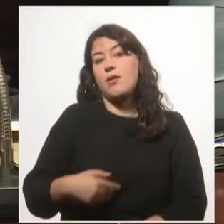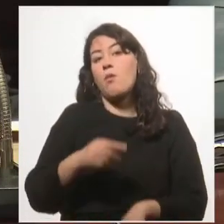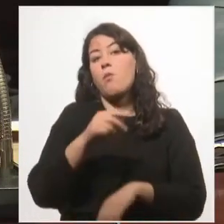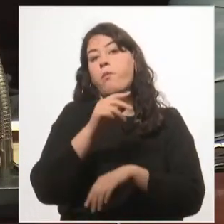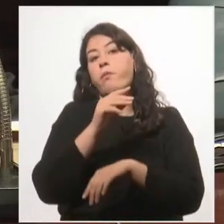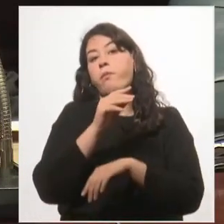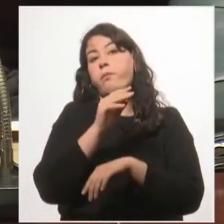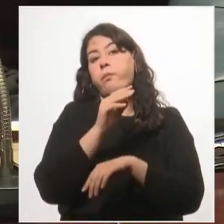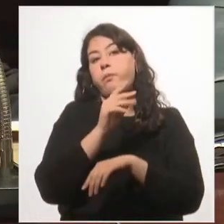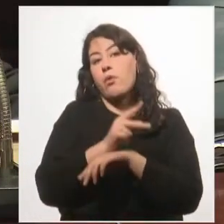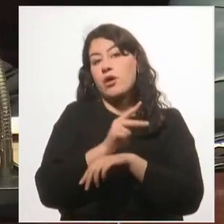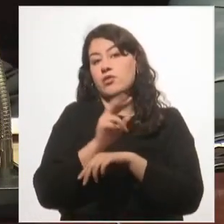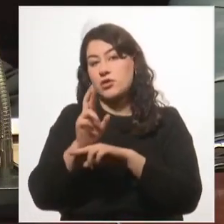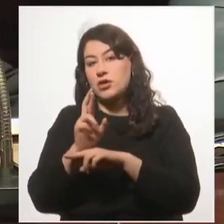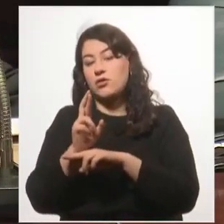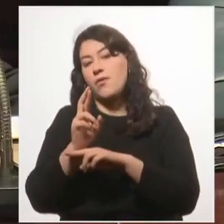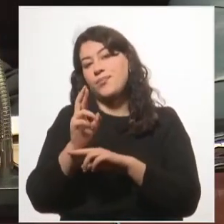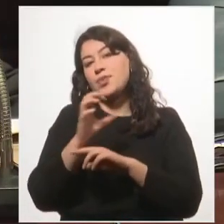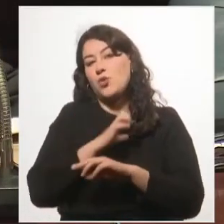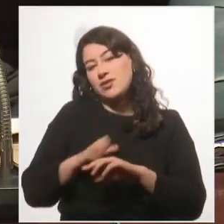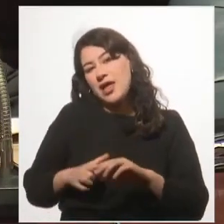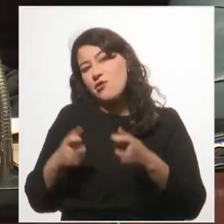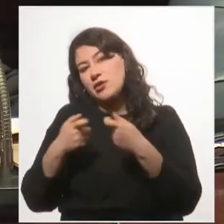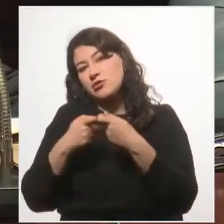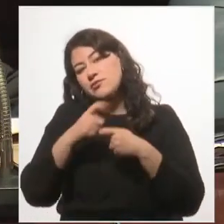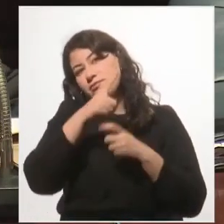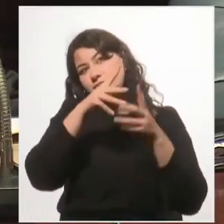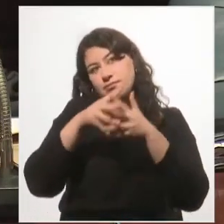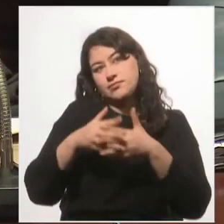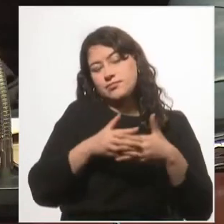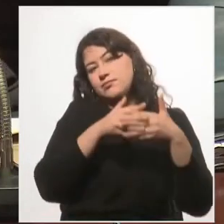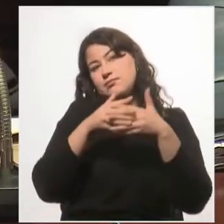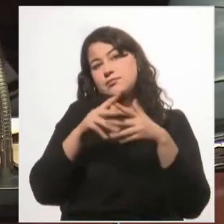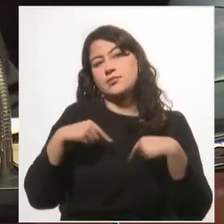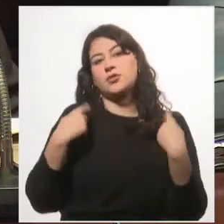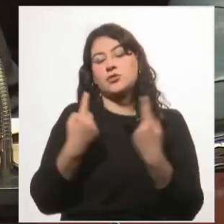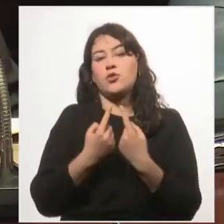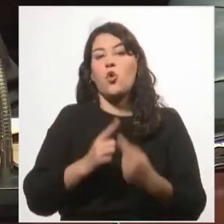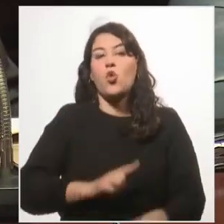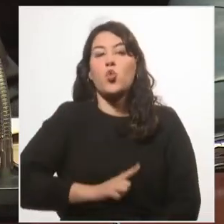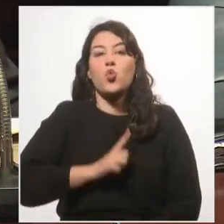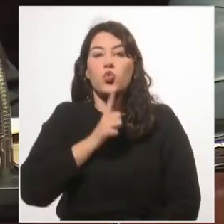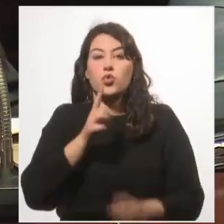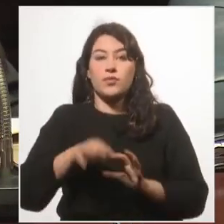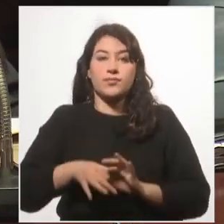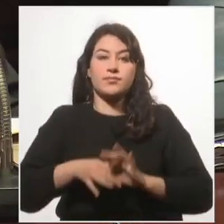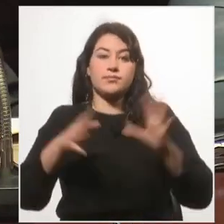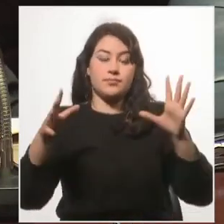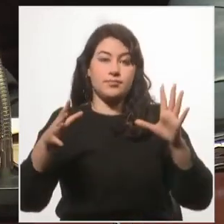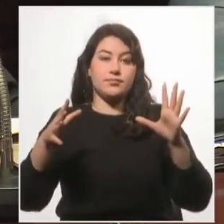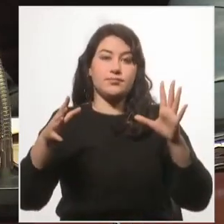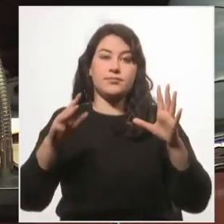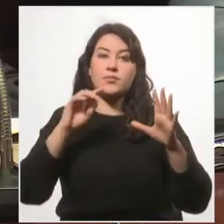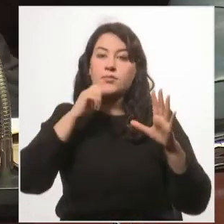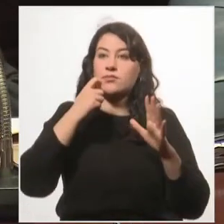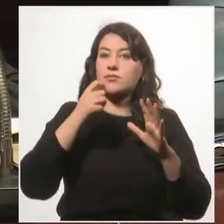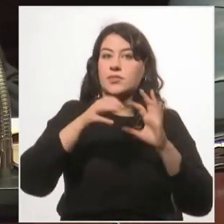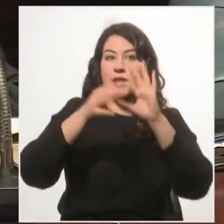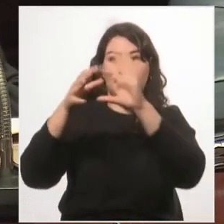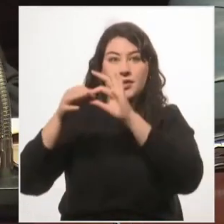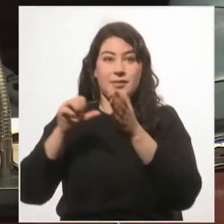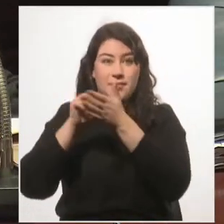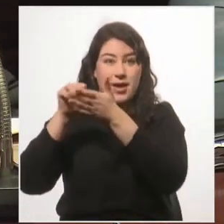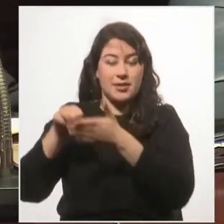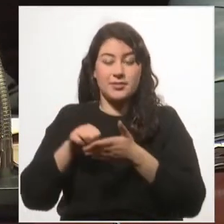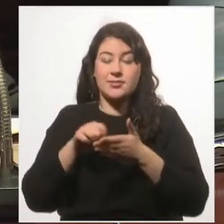Estado asociado de los Estados Unidos. Los que bregamos por el orgullo y la independencia de Hispanoamérica, lo sentimos como